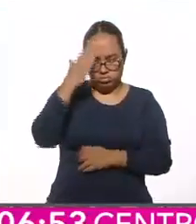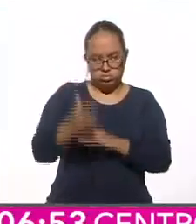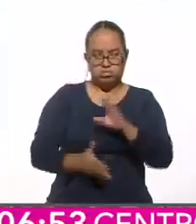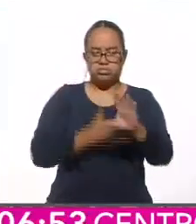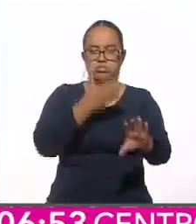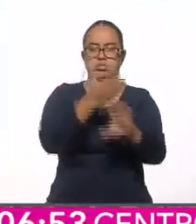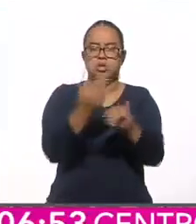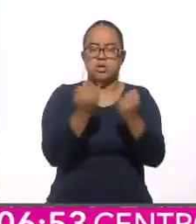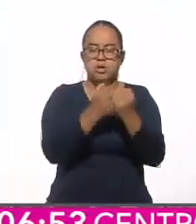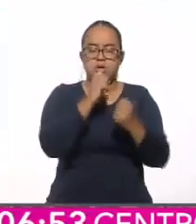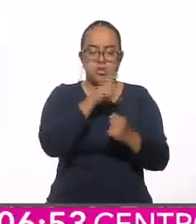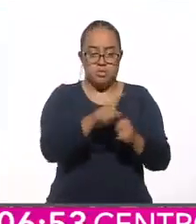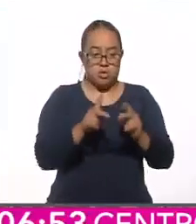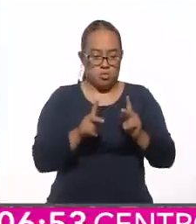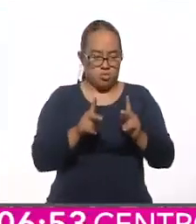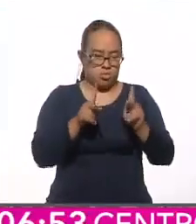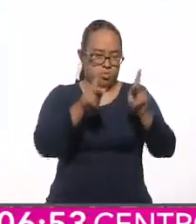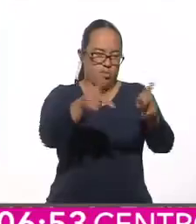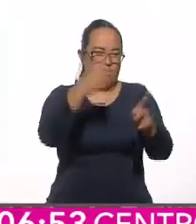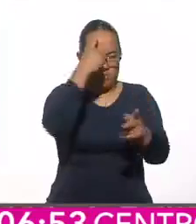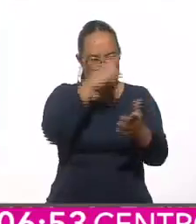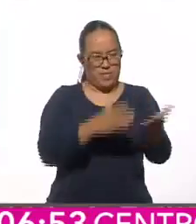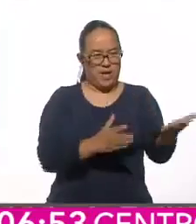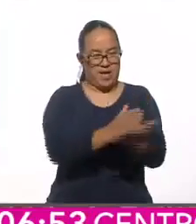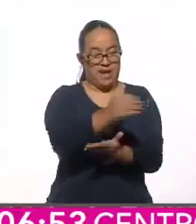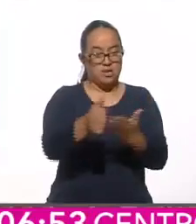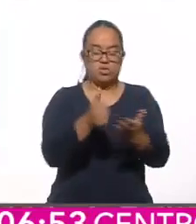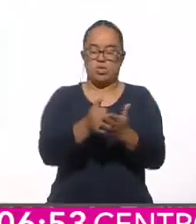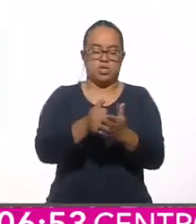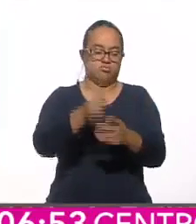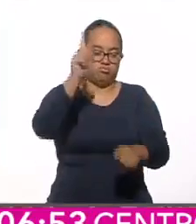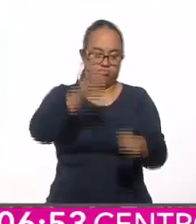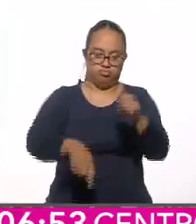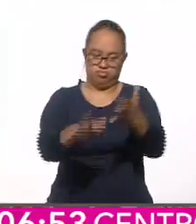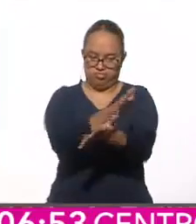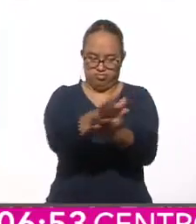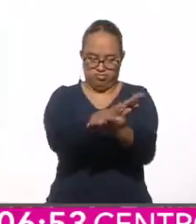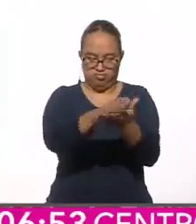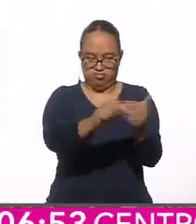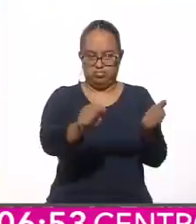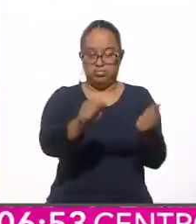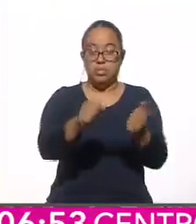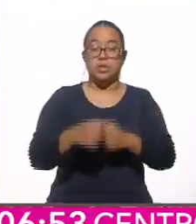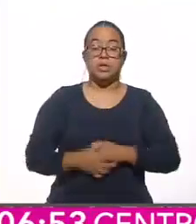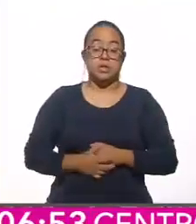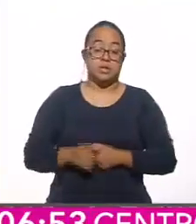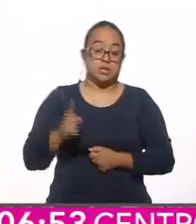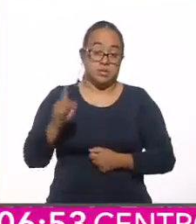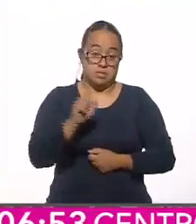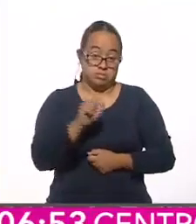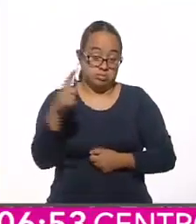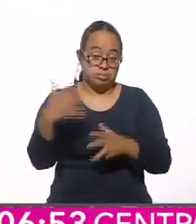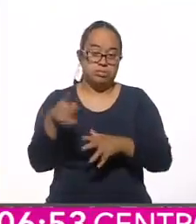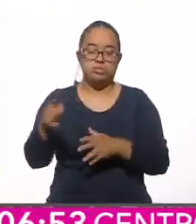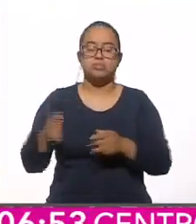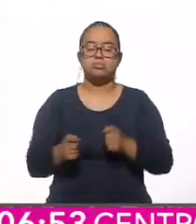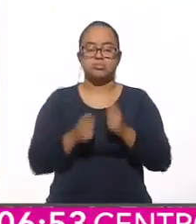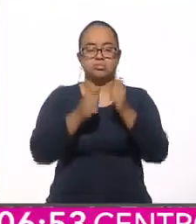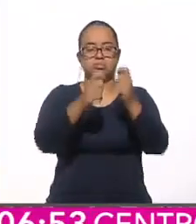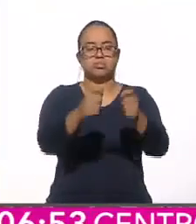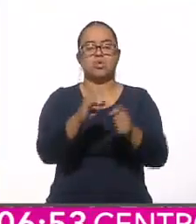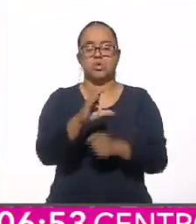y cortar el puente que permitía el acceso a la ciudad. Por sus destacados méritos, fue nombrado coronel.